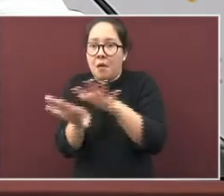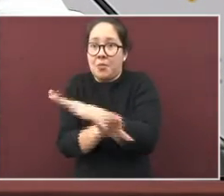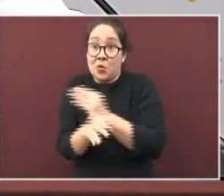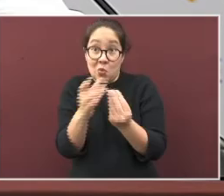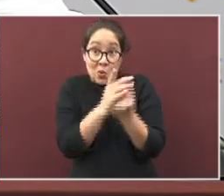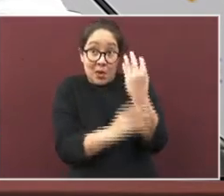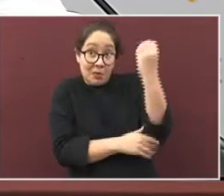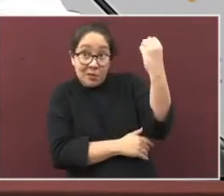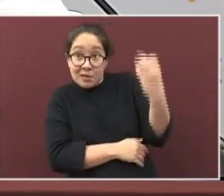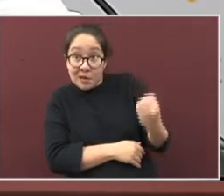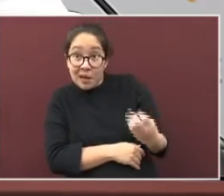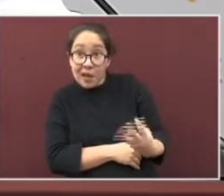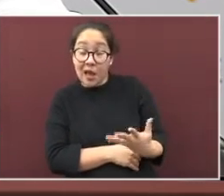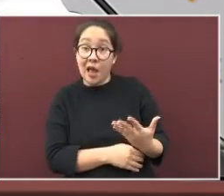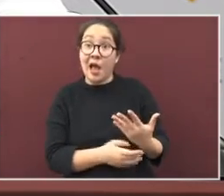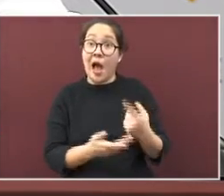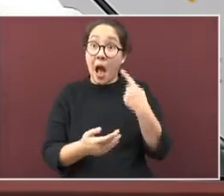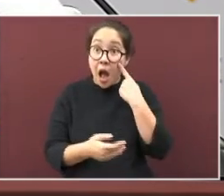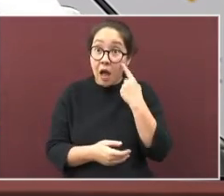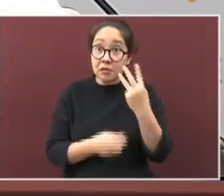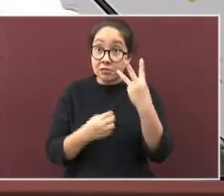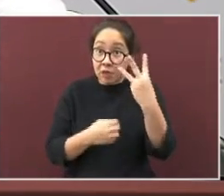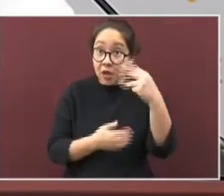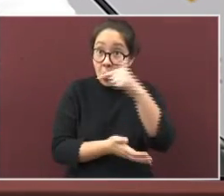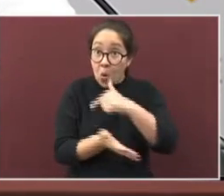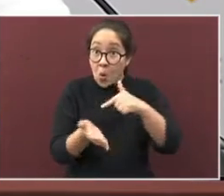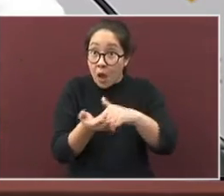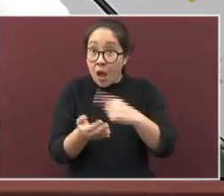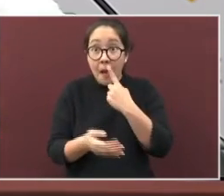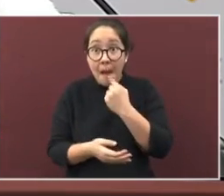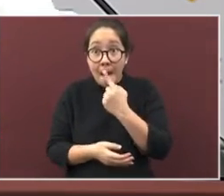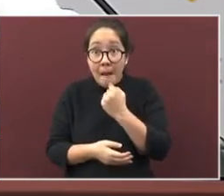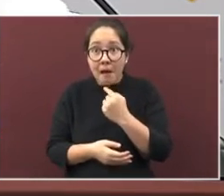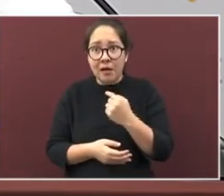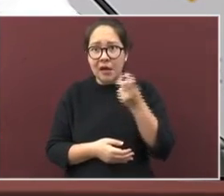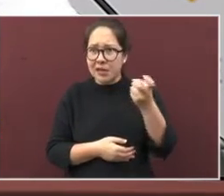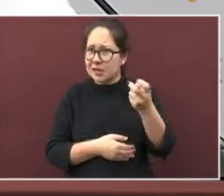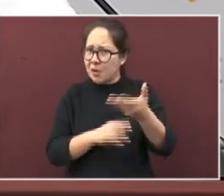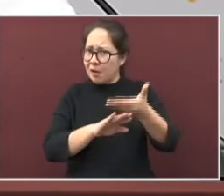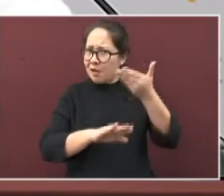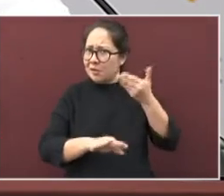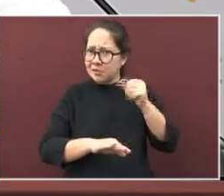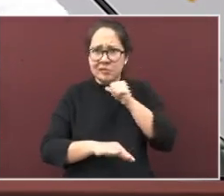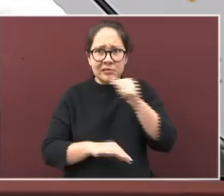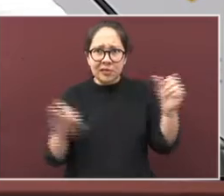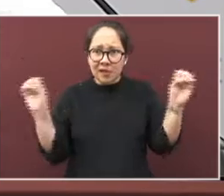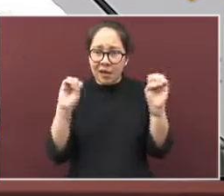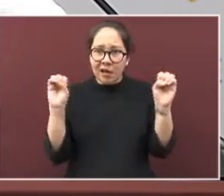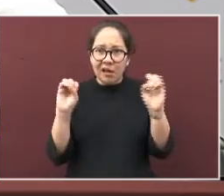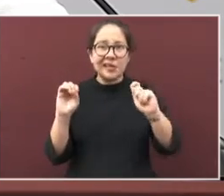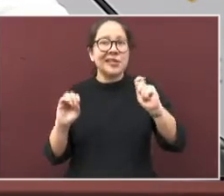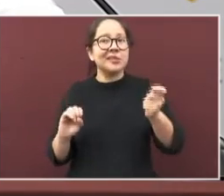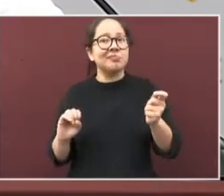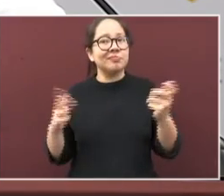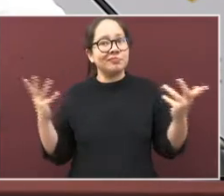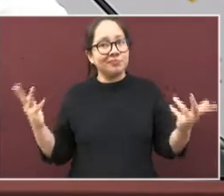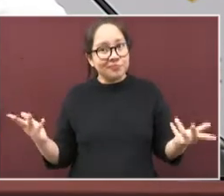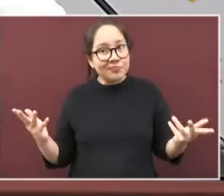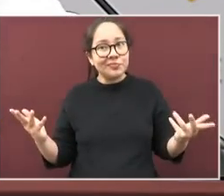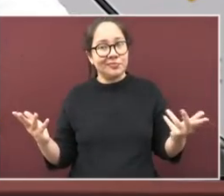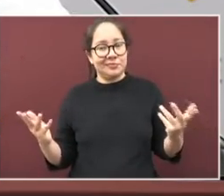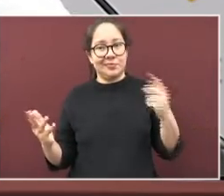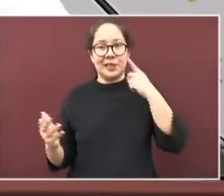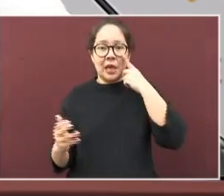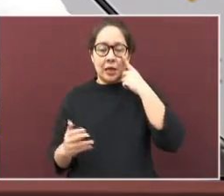semáforo, que ahora sí trae municipios en color rojo, cosa que no teníamos. Y eso significa, veracruzanas y